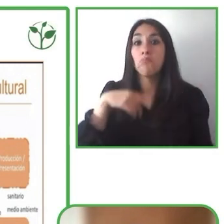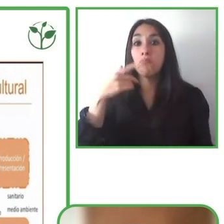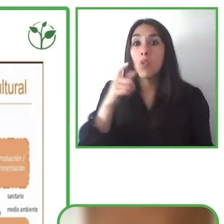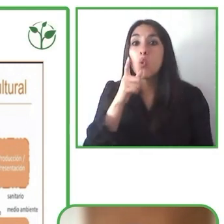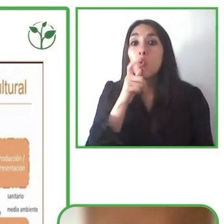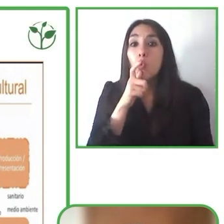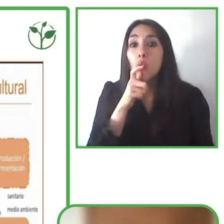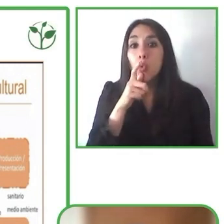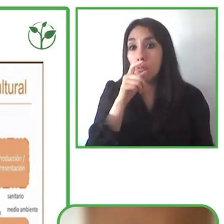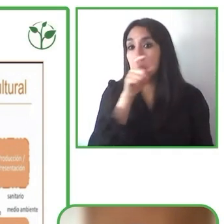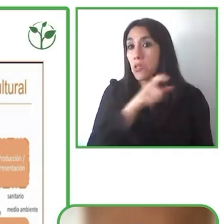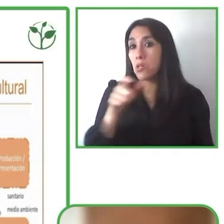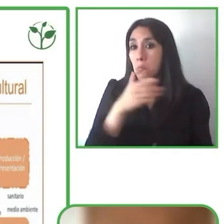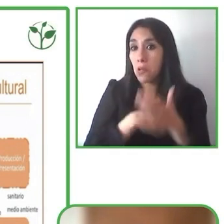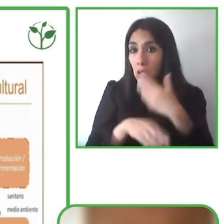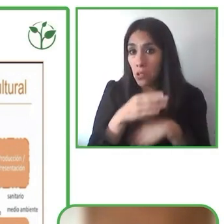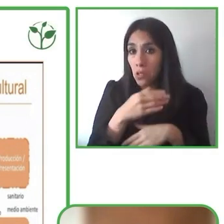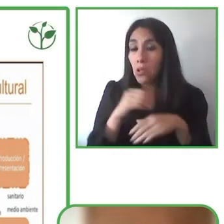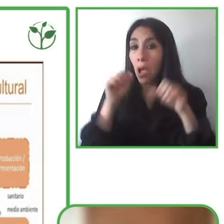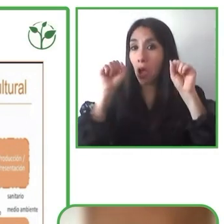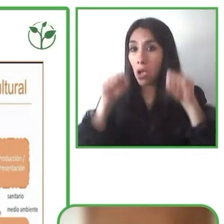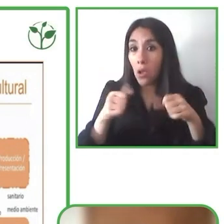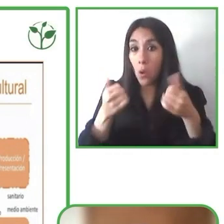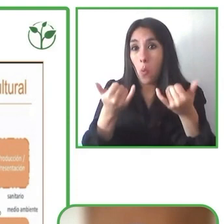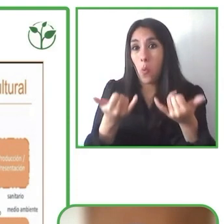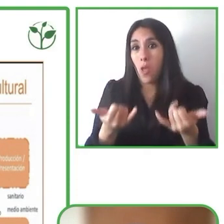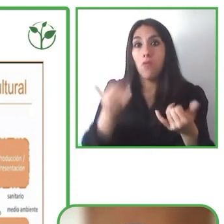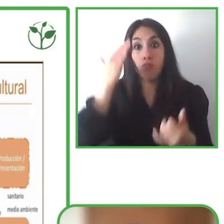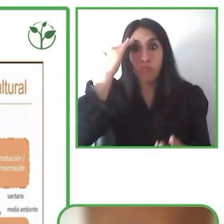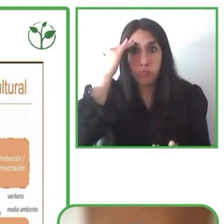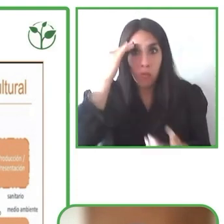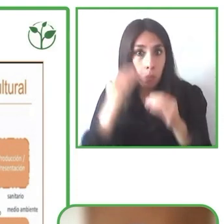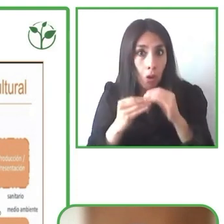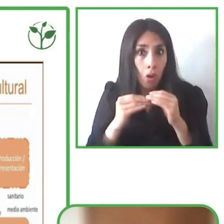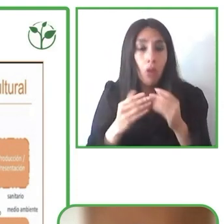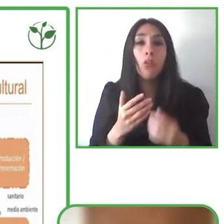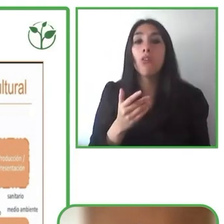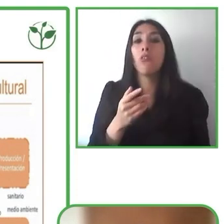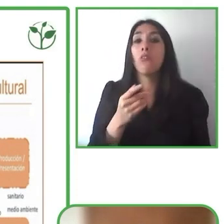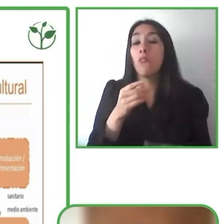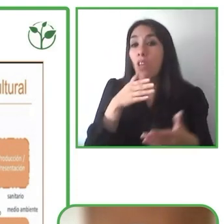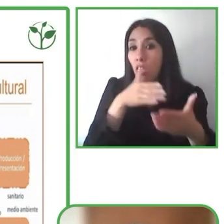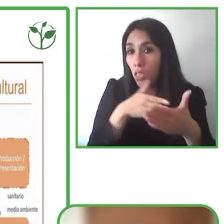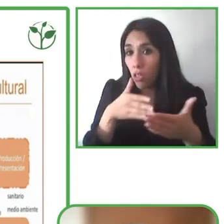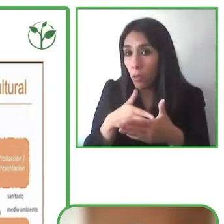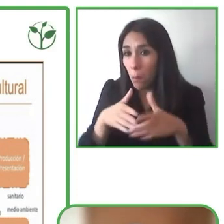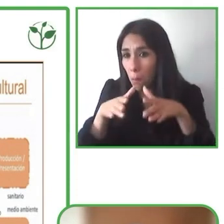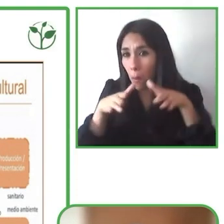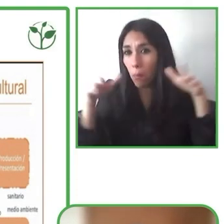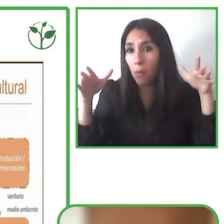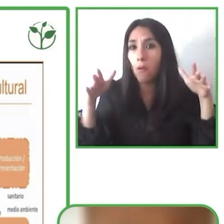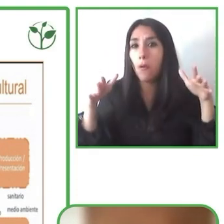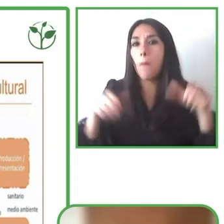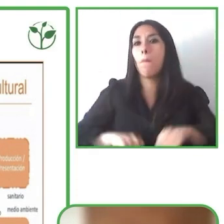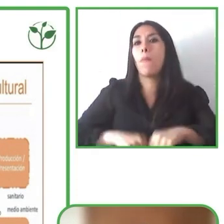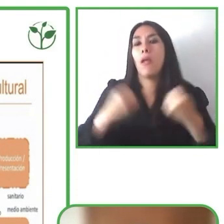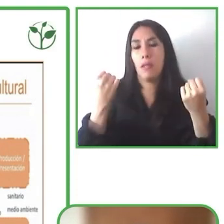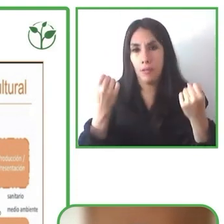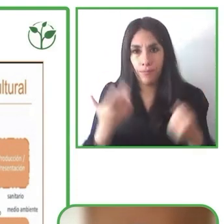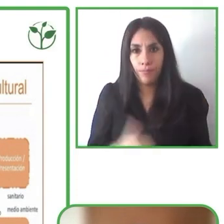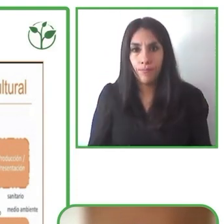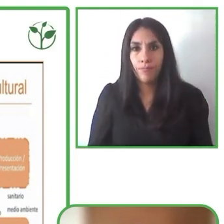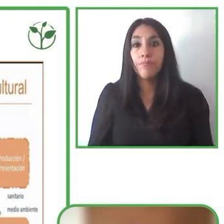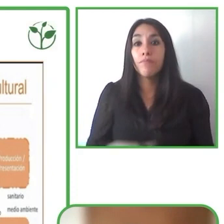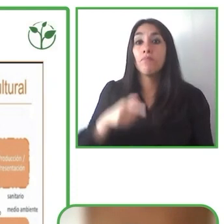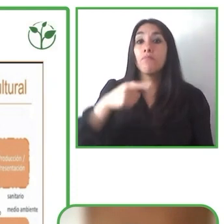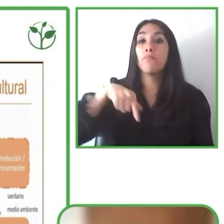se amplió para derribar barreras mucho más grandes de acceso y participación a todo tipo de grupos que se